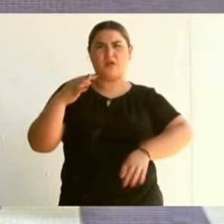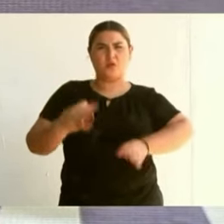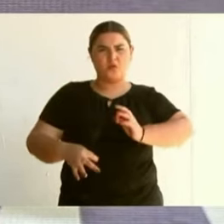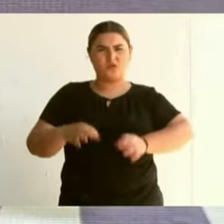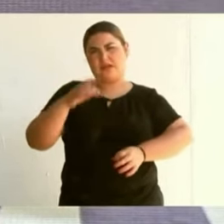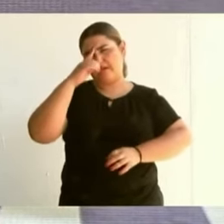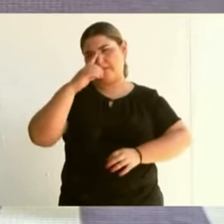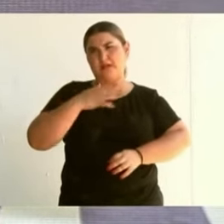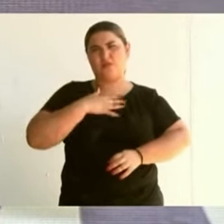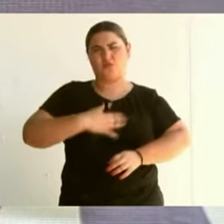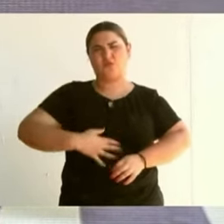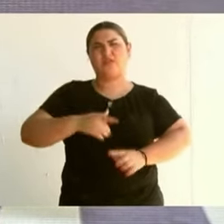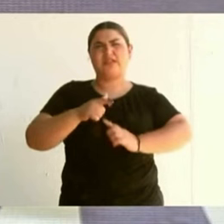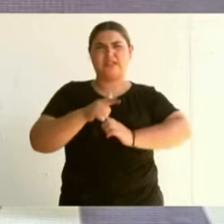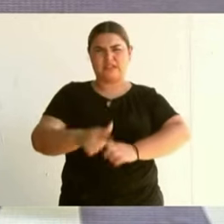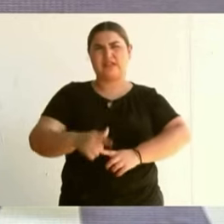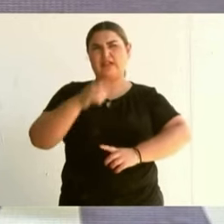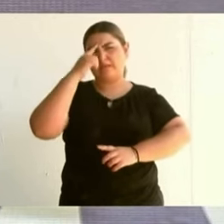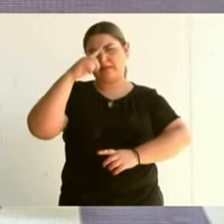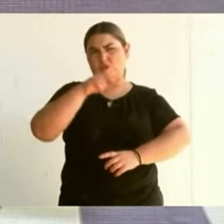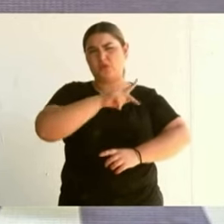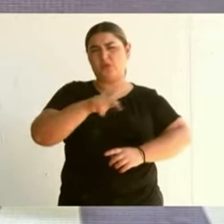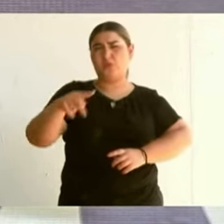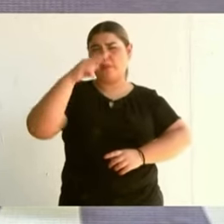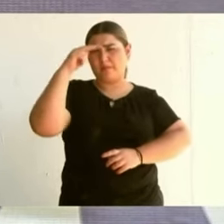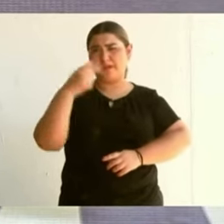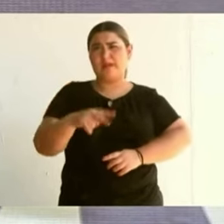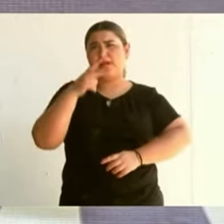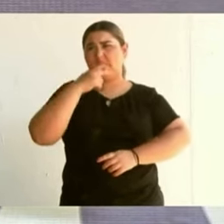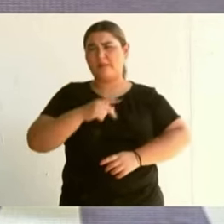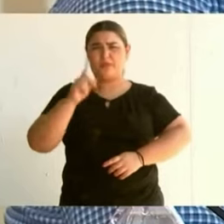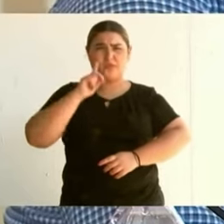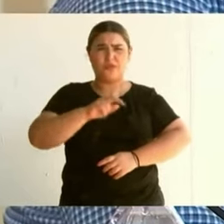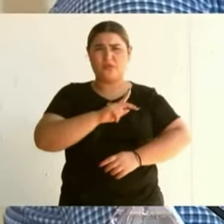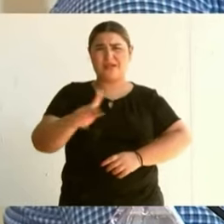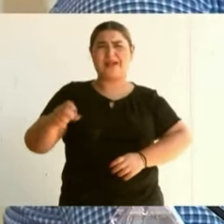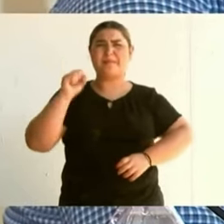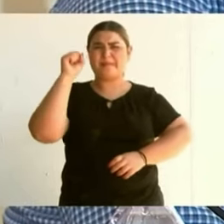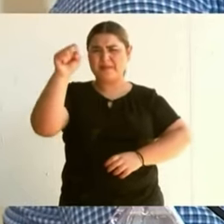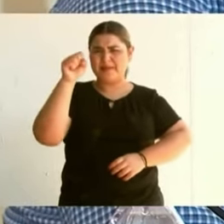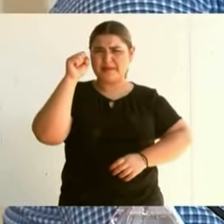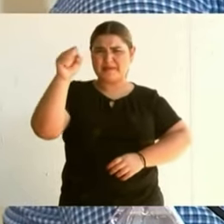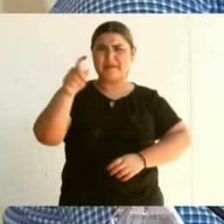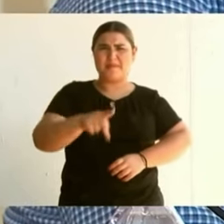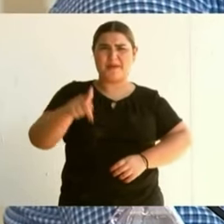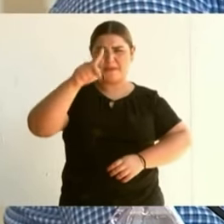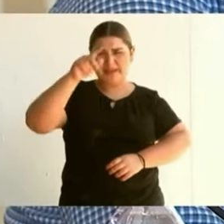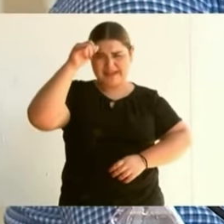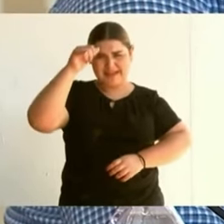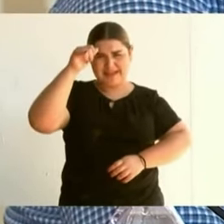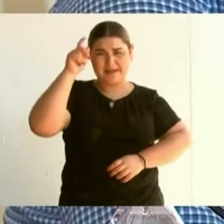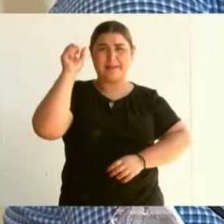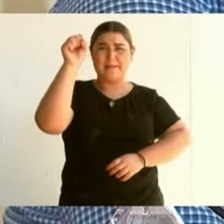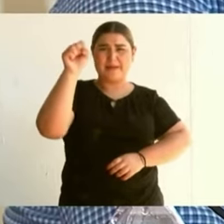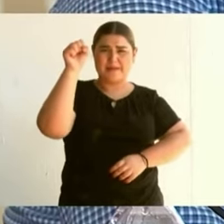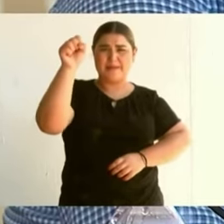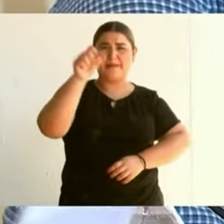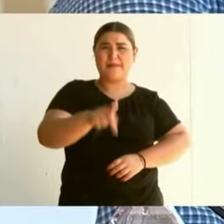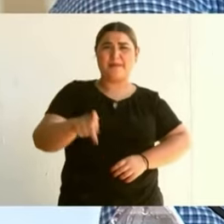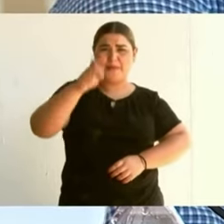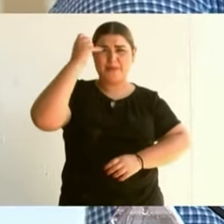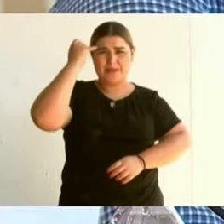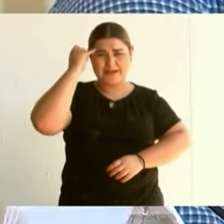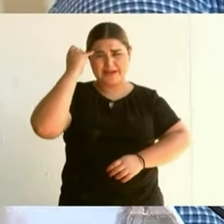mexicano o mexicana. Que vive el pueblo yaqui, que vivan los pueblos originarios, que vive la Cuarta